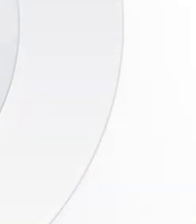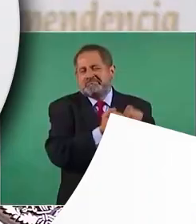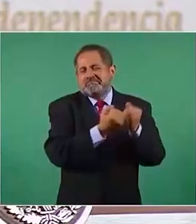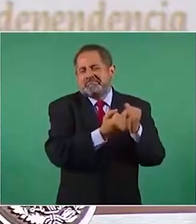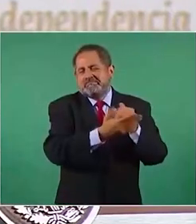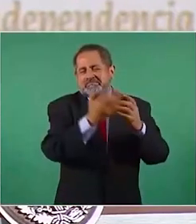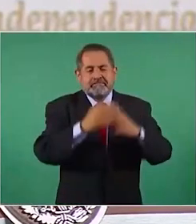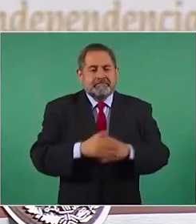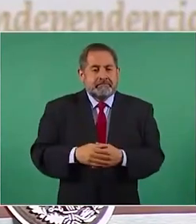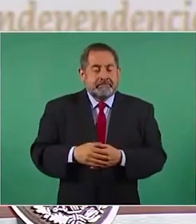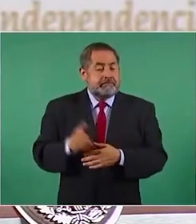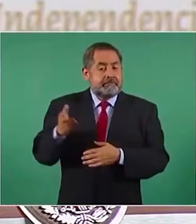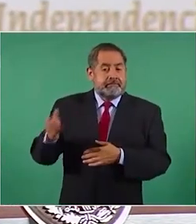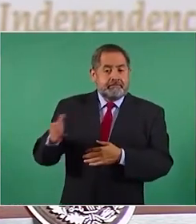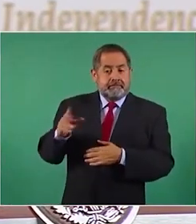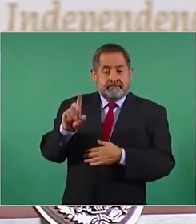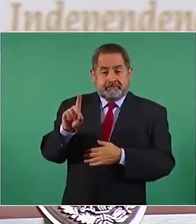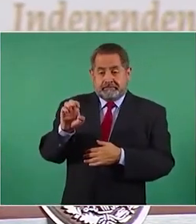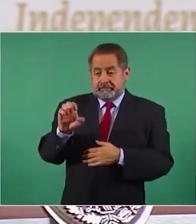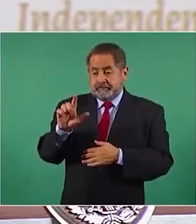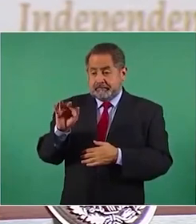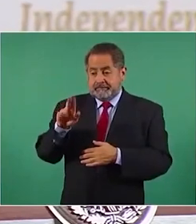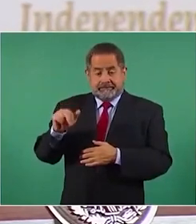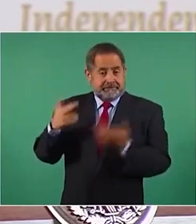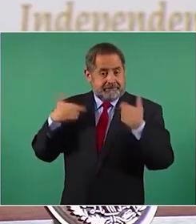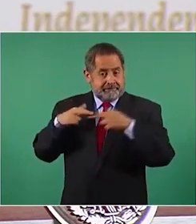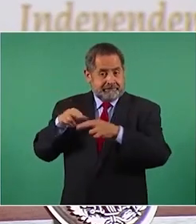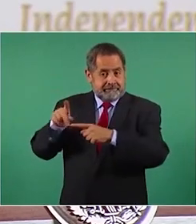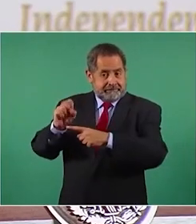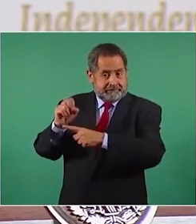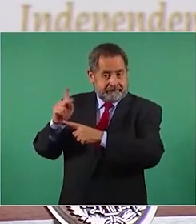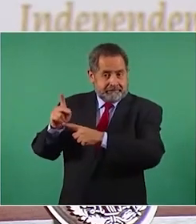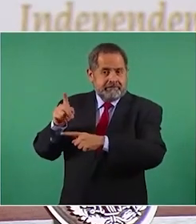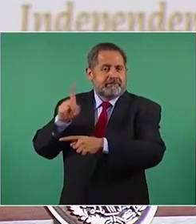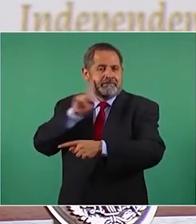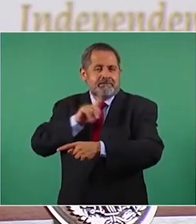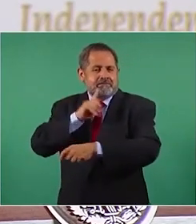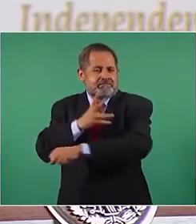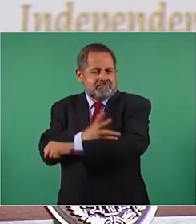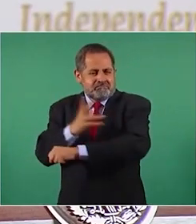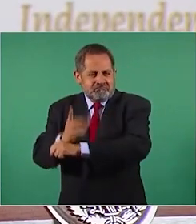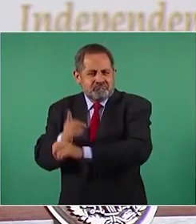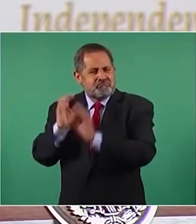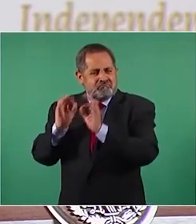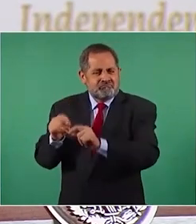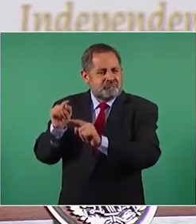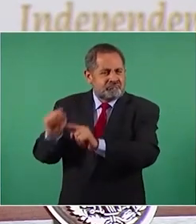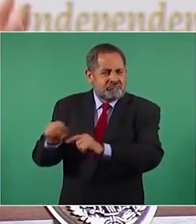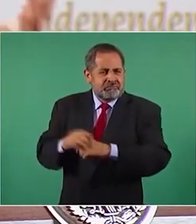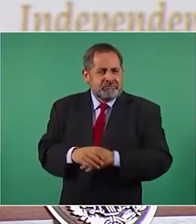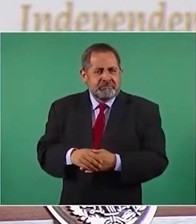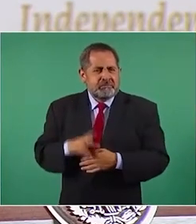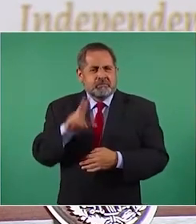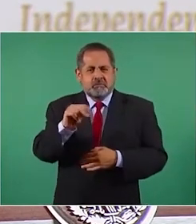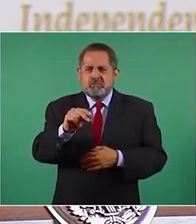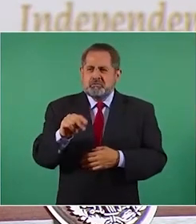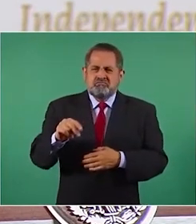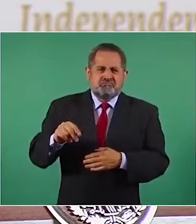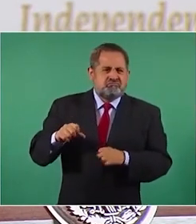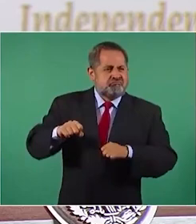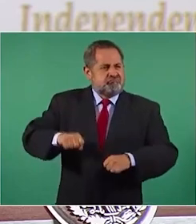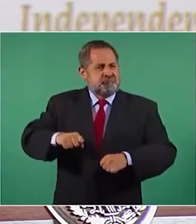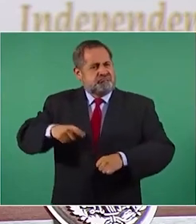La maestra Delfina es una mujer honesta, no es una apotentada,